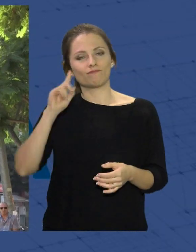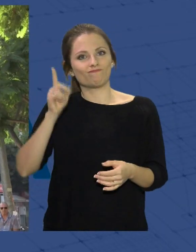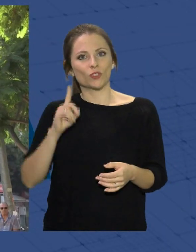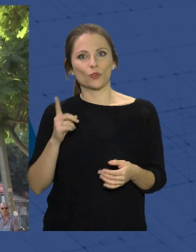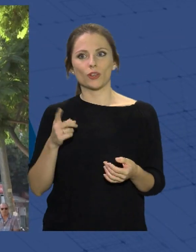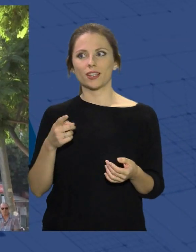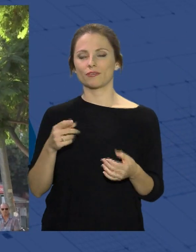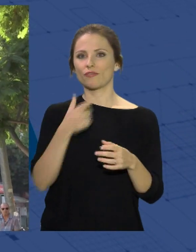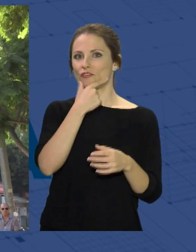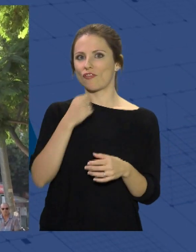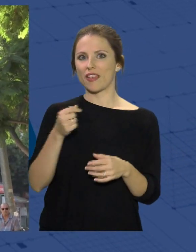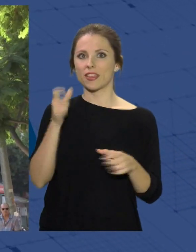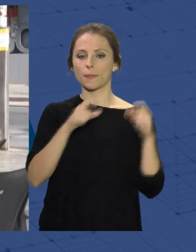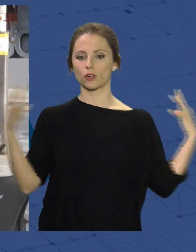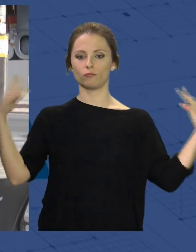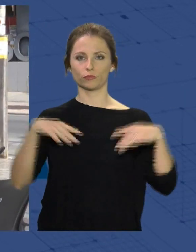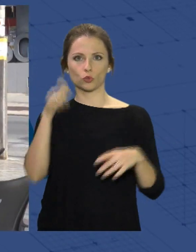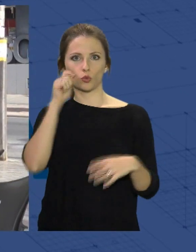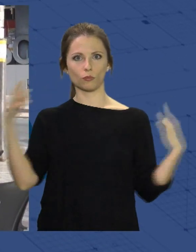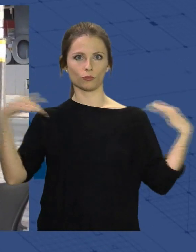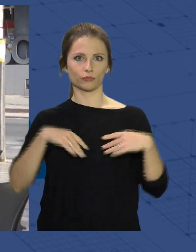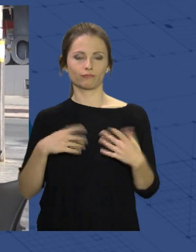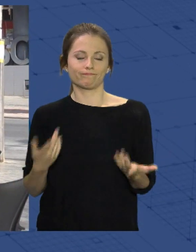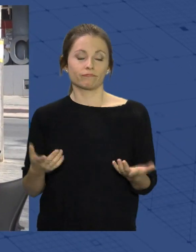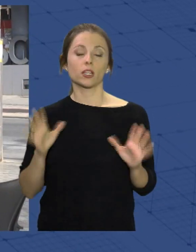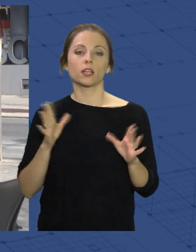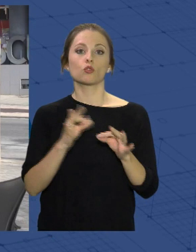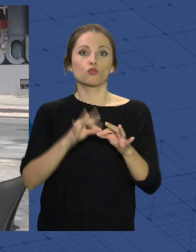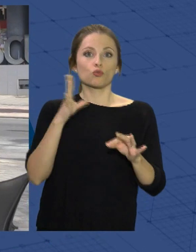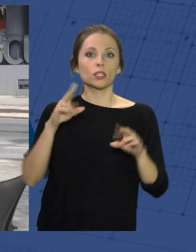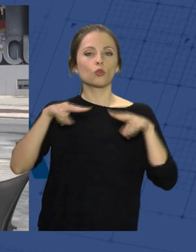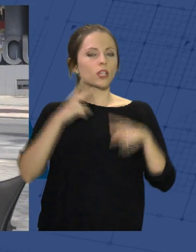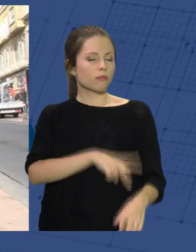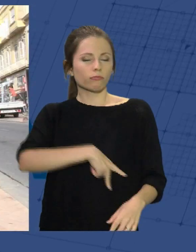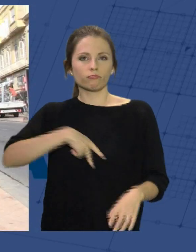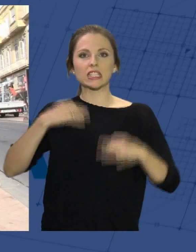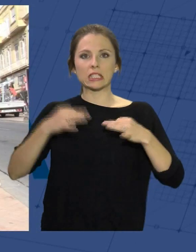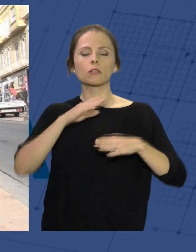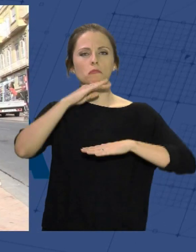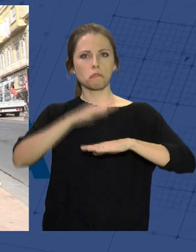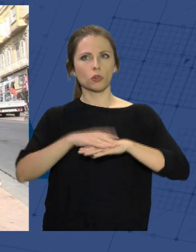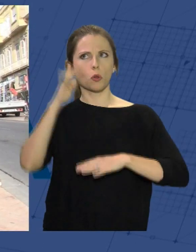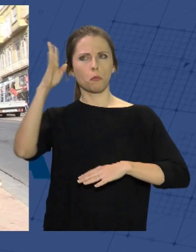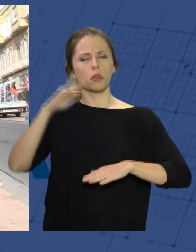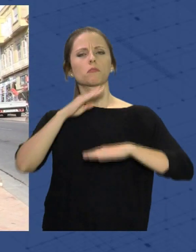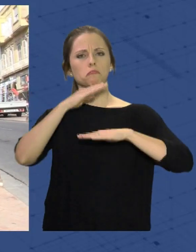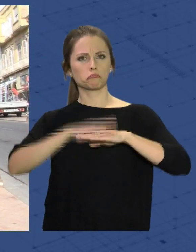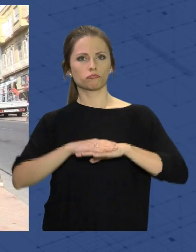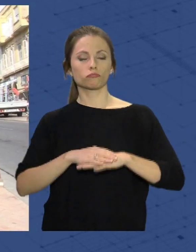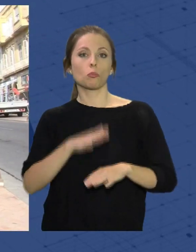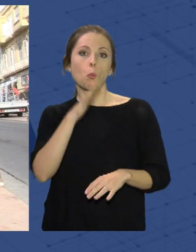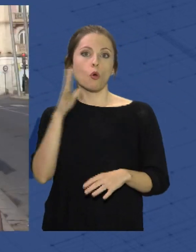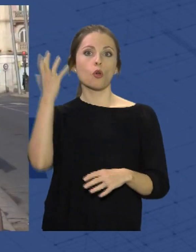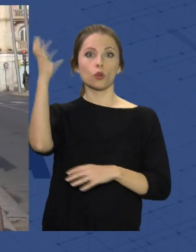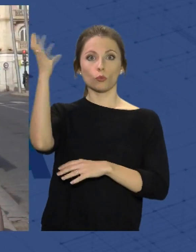pueda venir de forma fácil a Almería. Afortunadamente la hostelería en general sí ha cumplido sus expectativas, ya que el buen tiempo